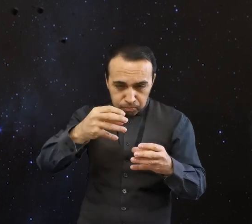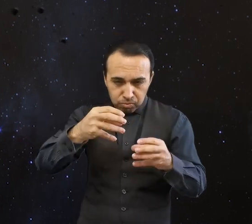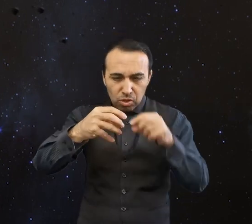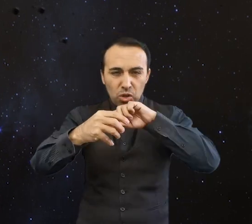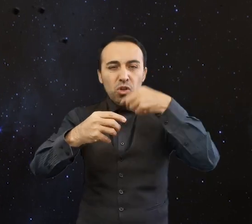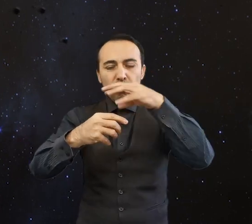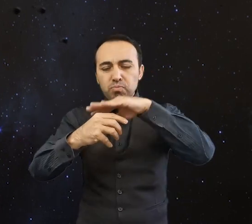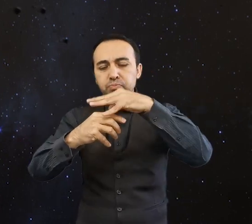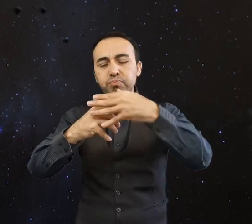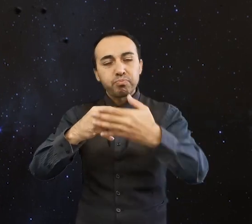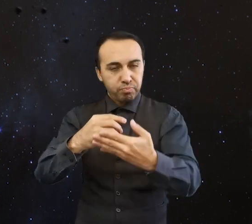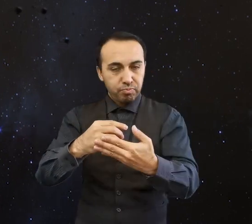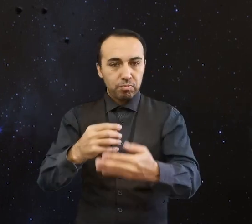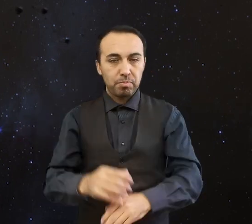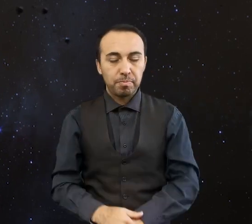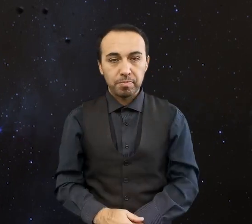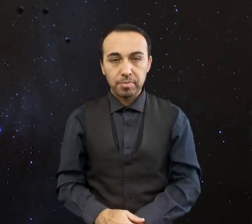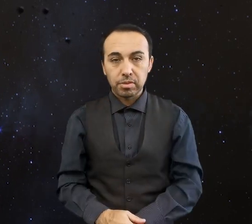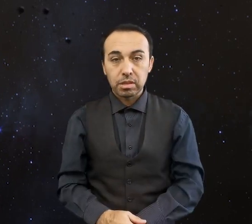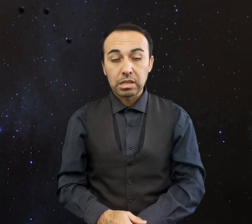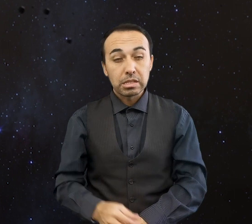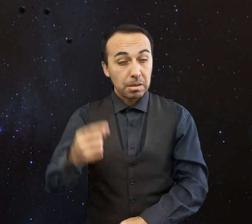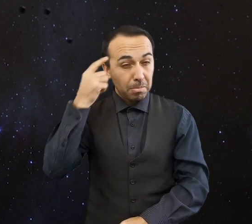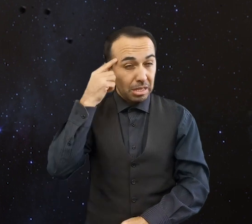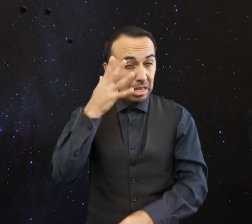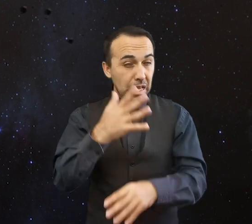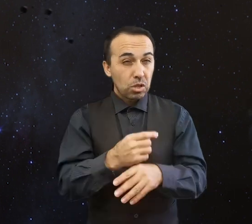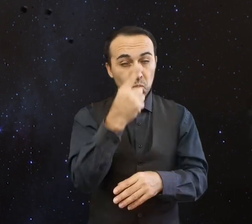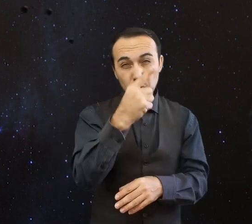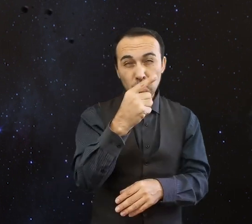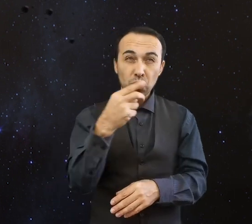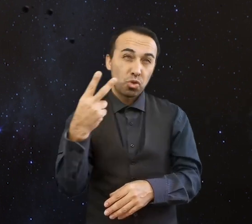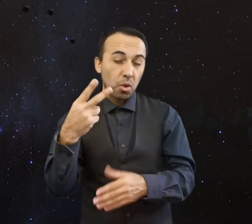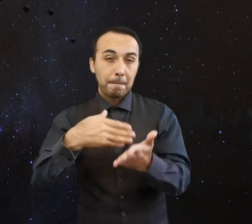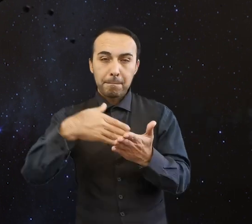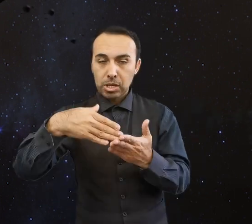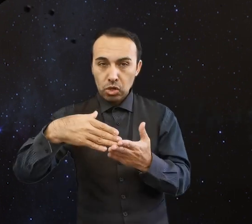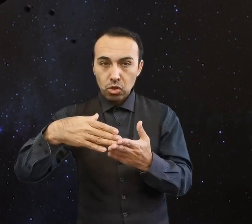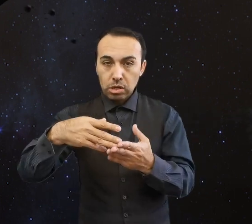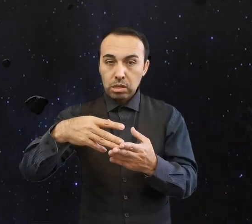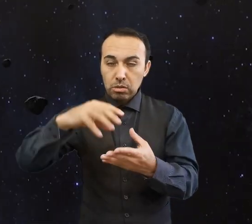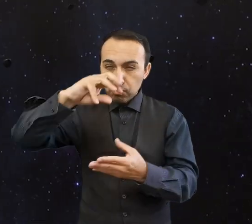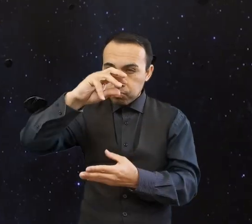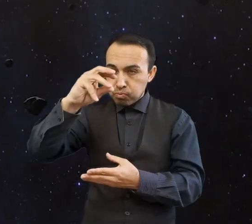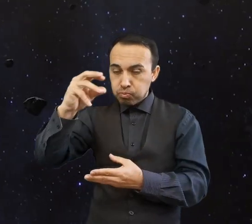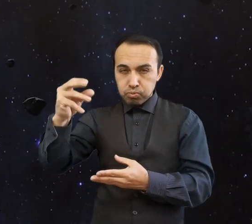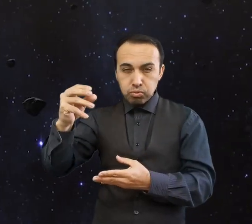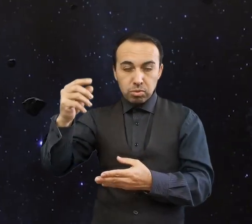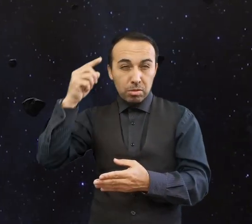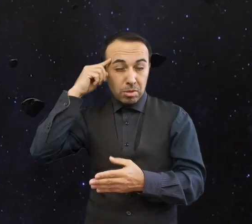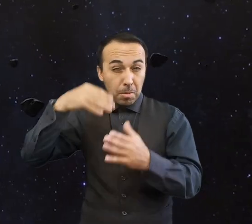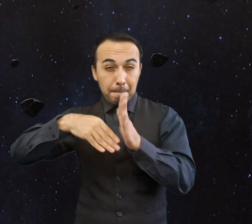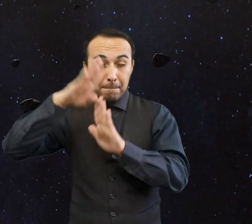Se estima que existen entre uno y dos millones de asteroides con tamaños superiores a un kilómetro. Los asteroides, compuestos de hierro de